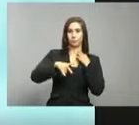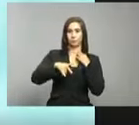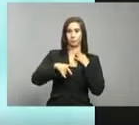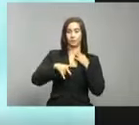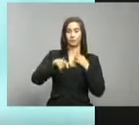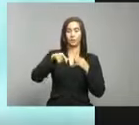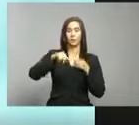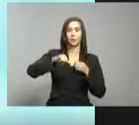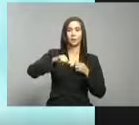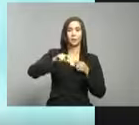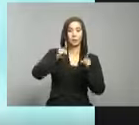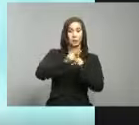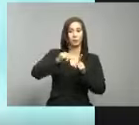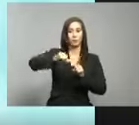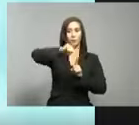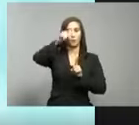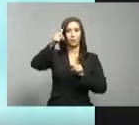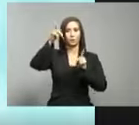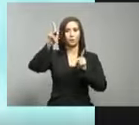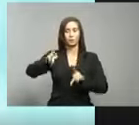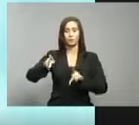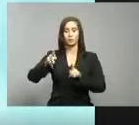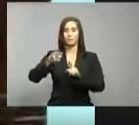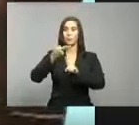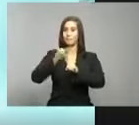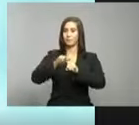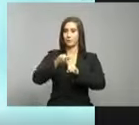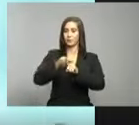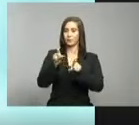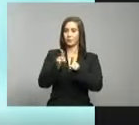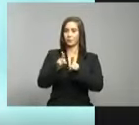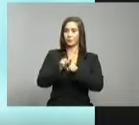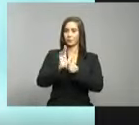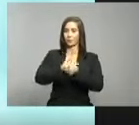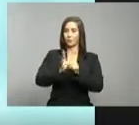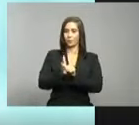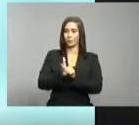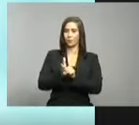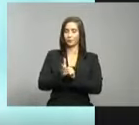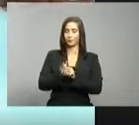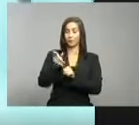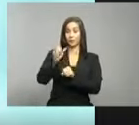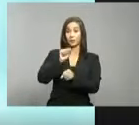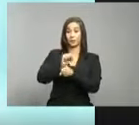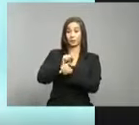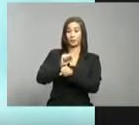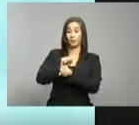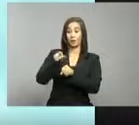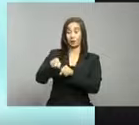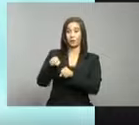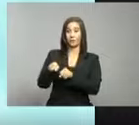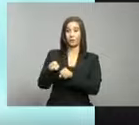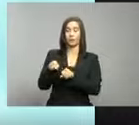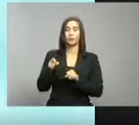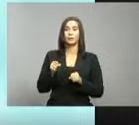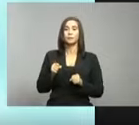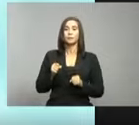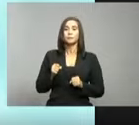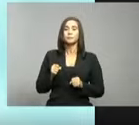también positiva COVID-19. Con la diferencia de que esa empleada no ha tenido la